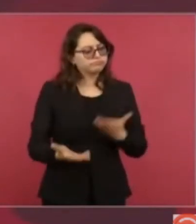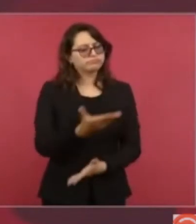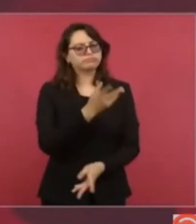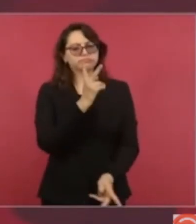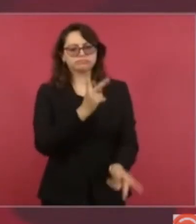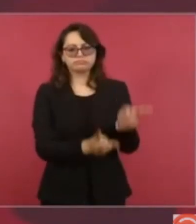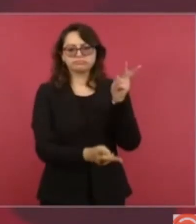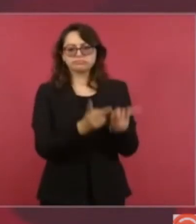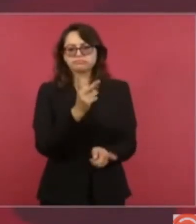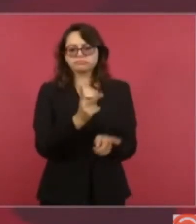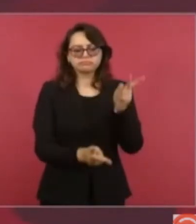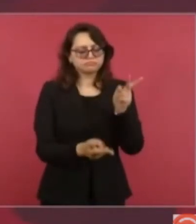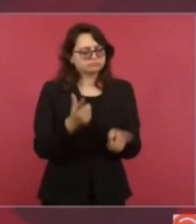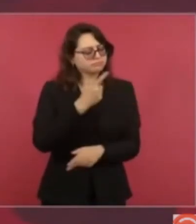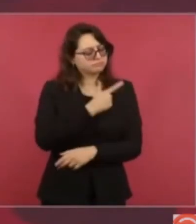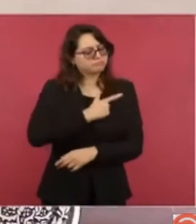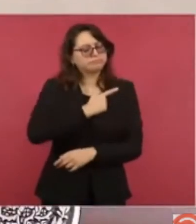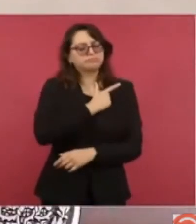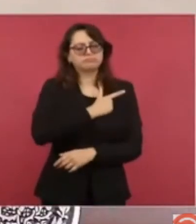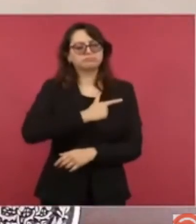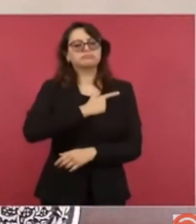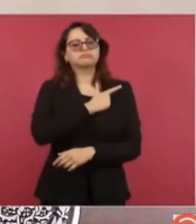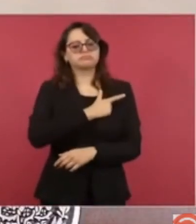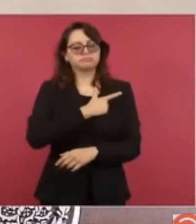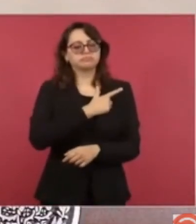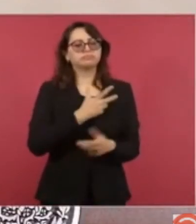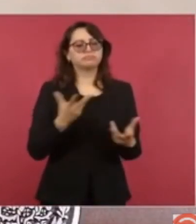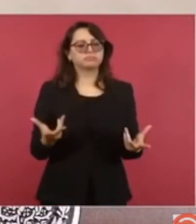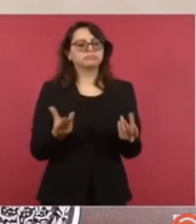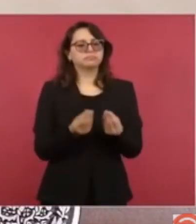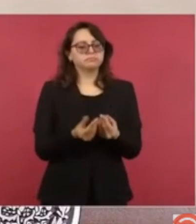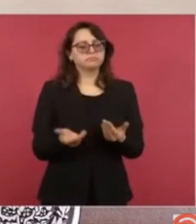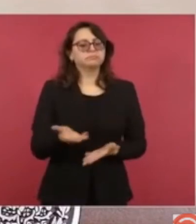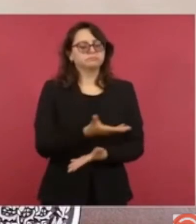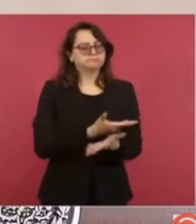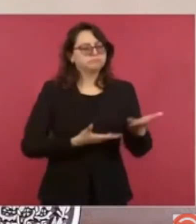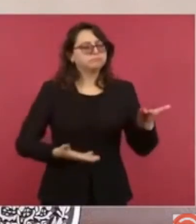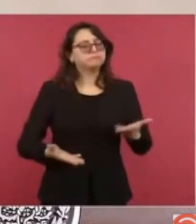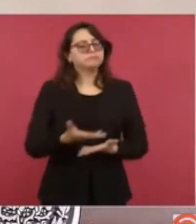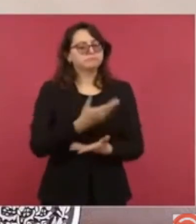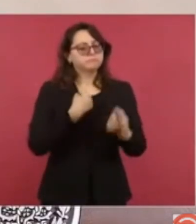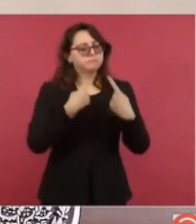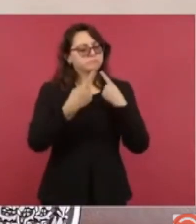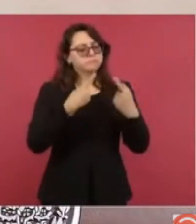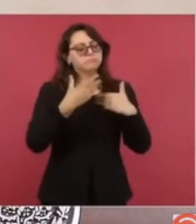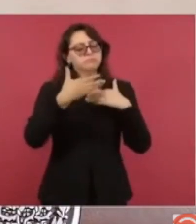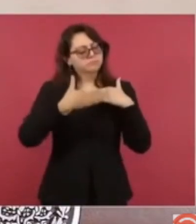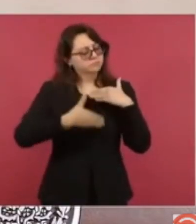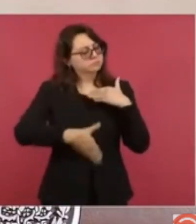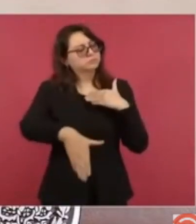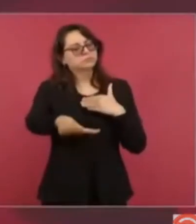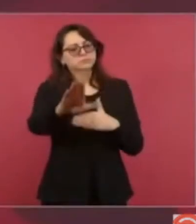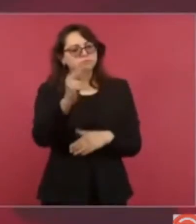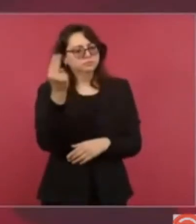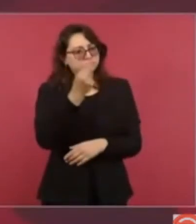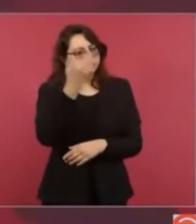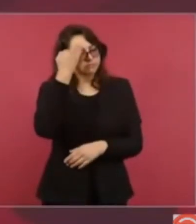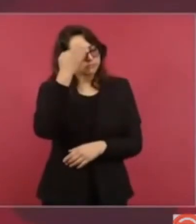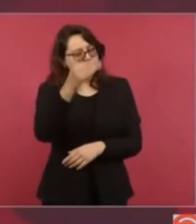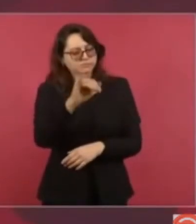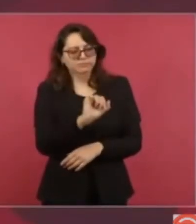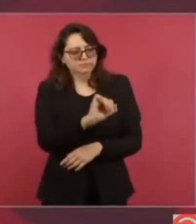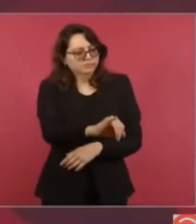este encuentro, este diálogo, el tiempo que se requiera